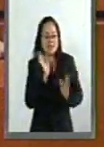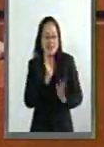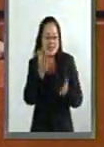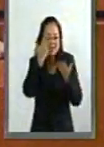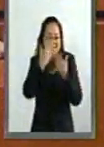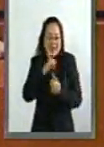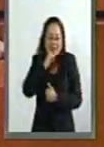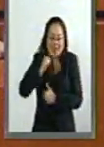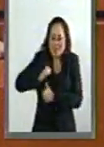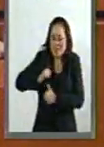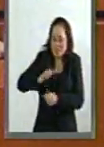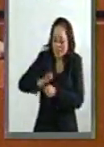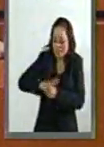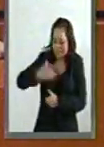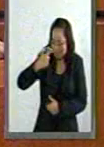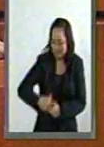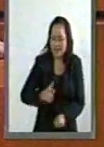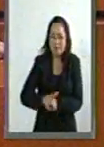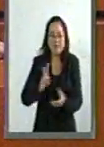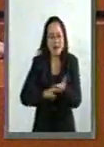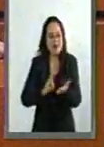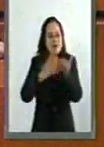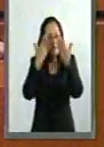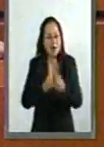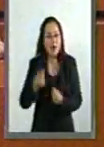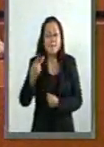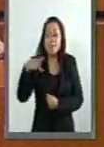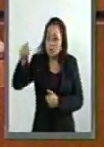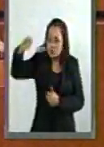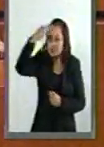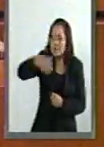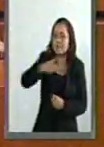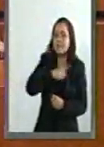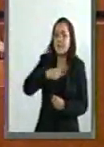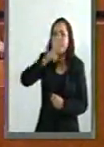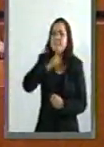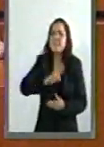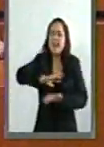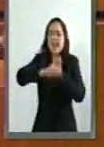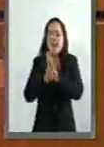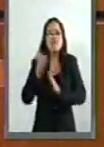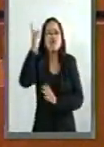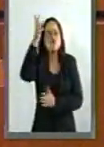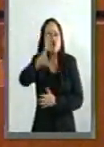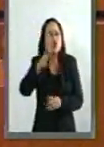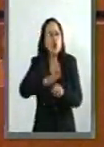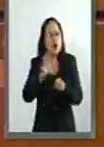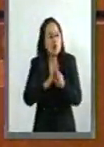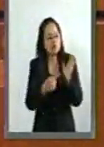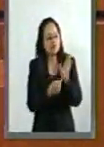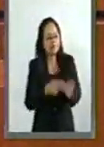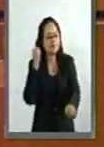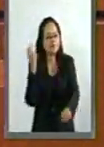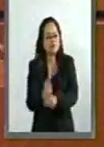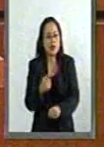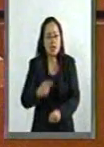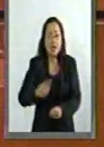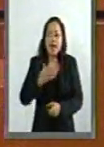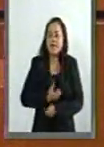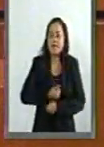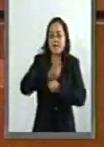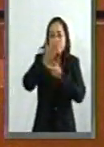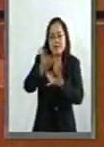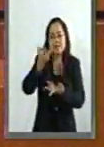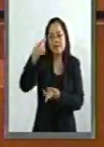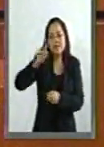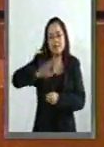autoridad moral. Pero que sepa que la mentira se paga. Y basándome en un poema que